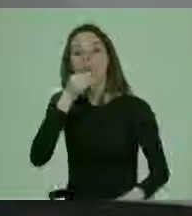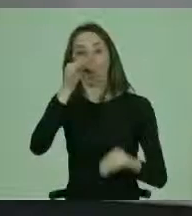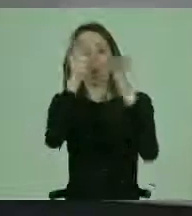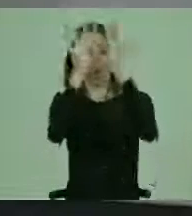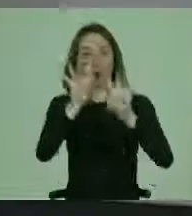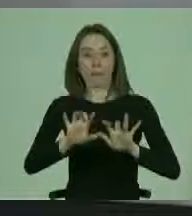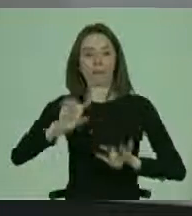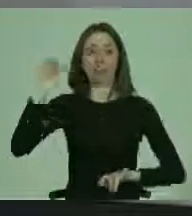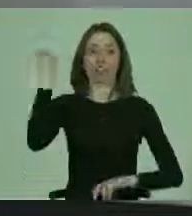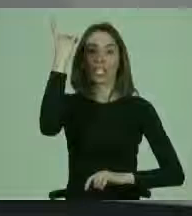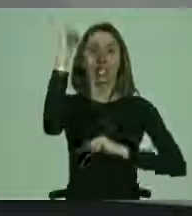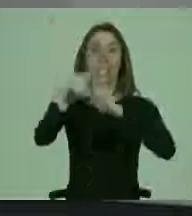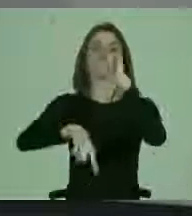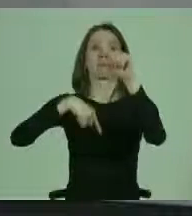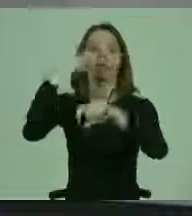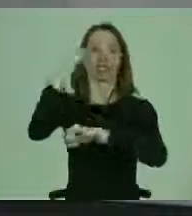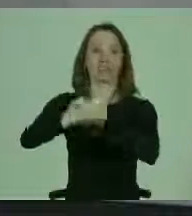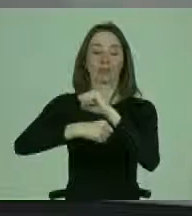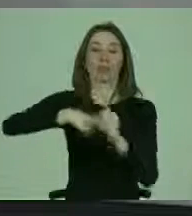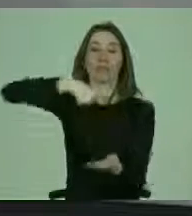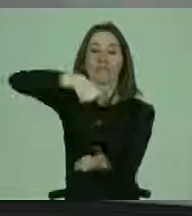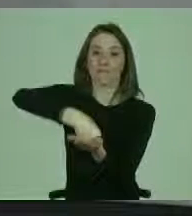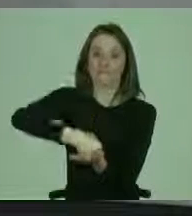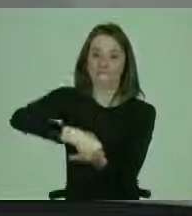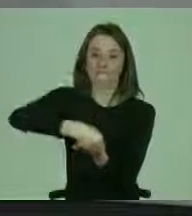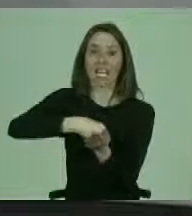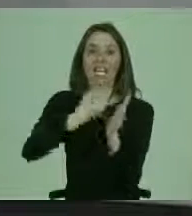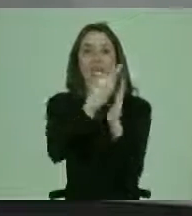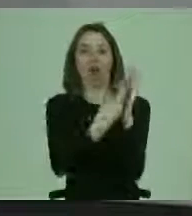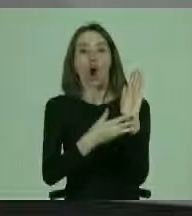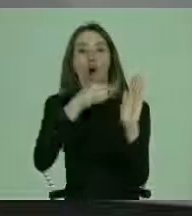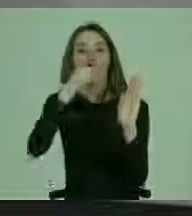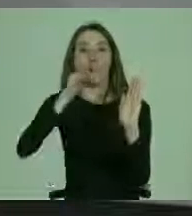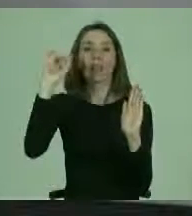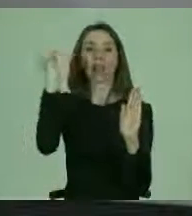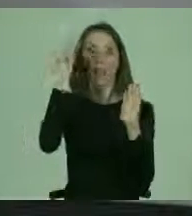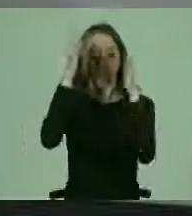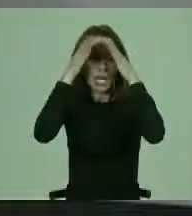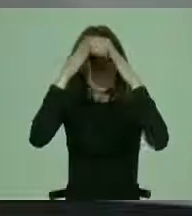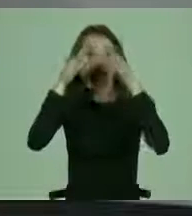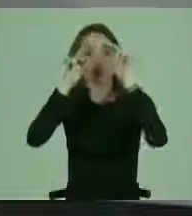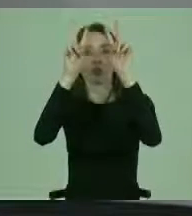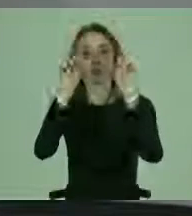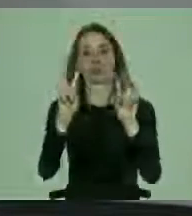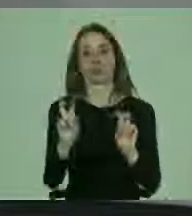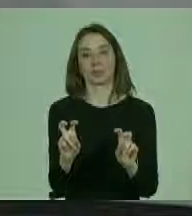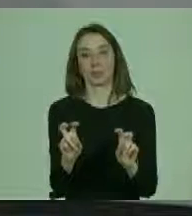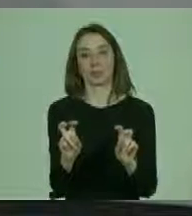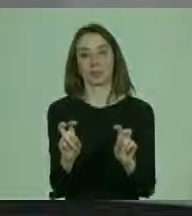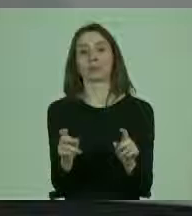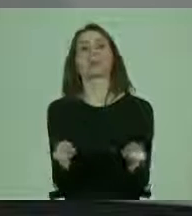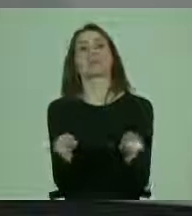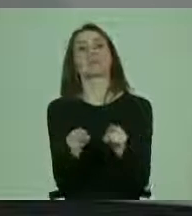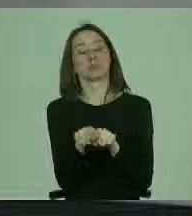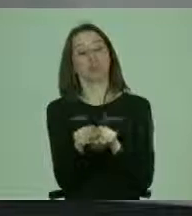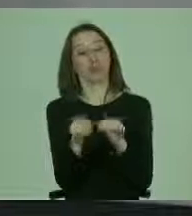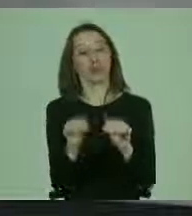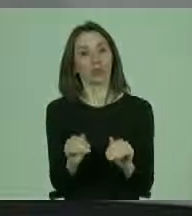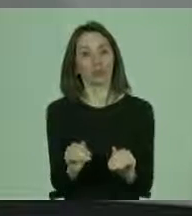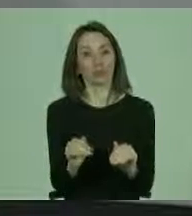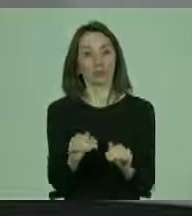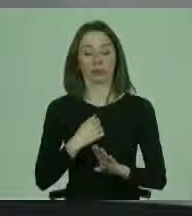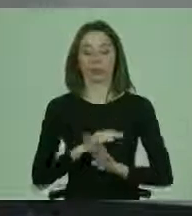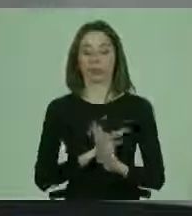el próximo año, a fines del próximo año, un comentario general que aborde estas materias. Por lo mismo, entonces,